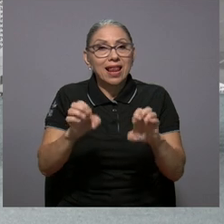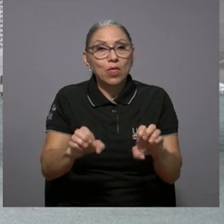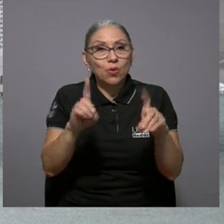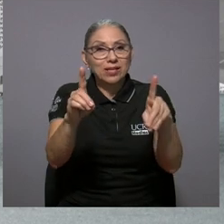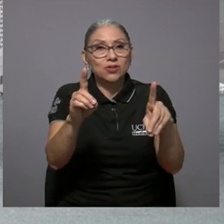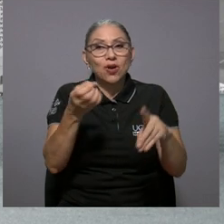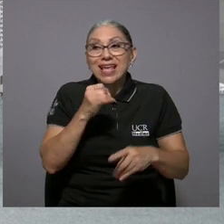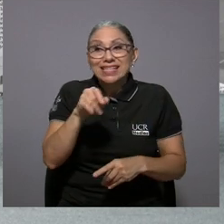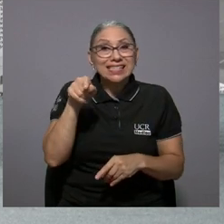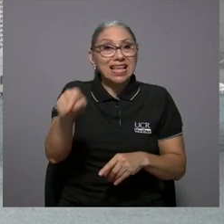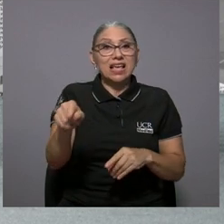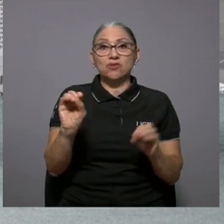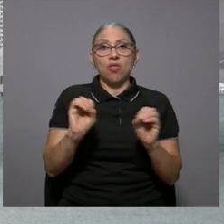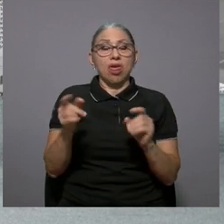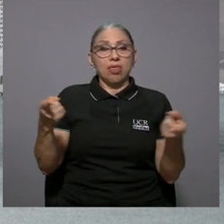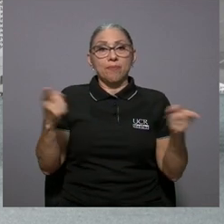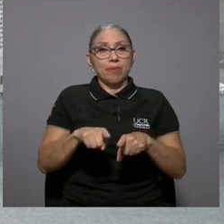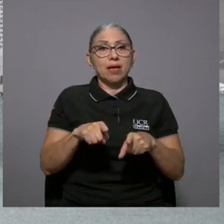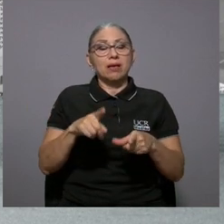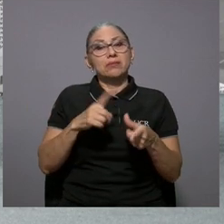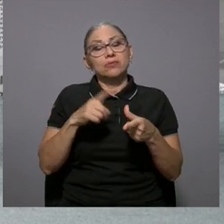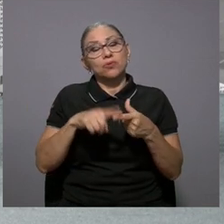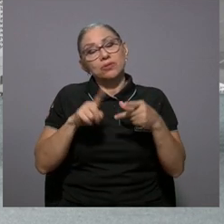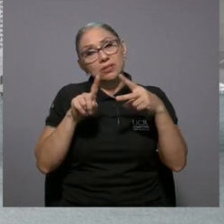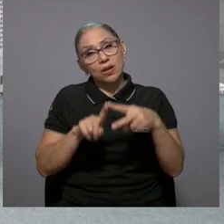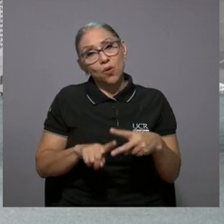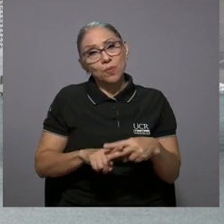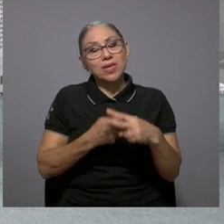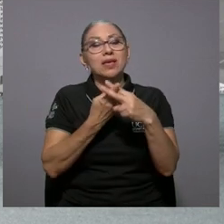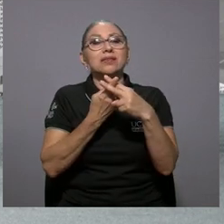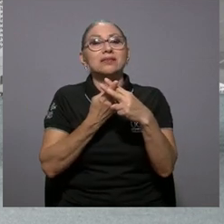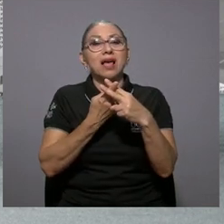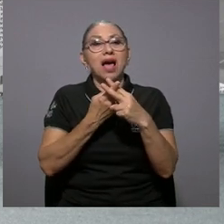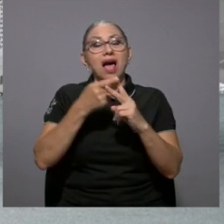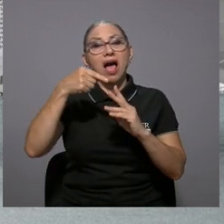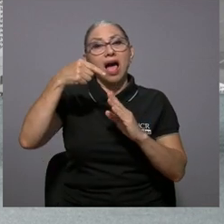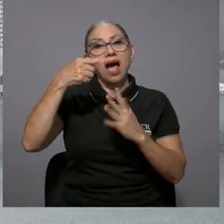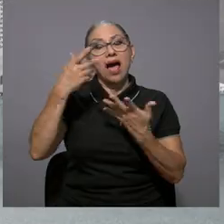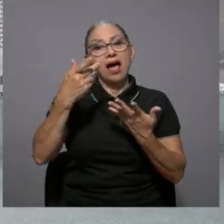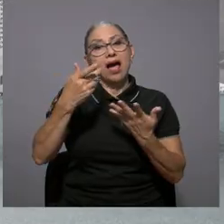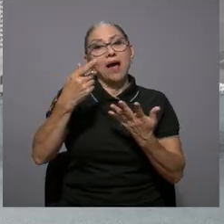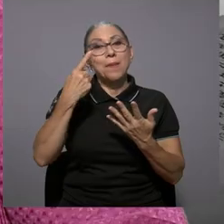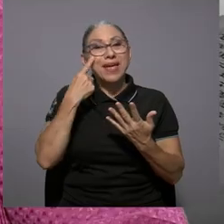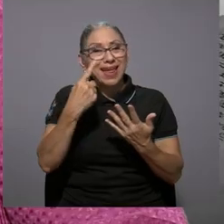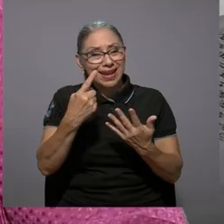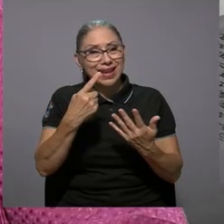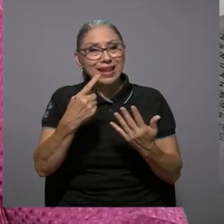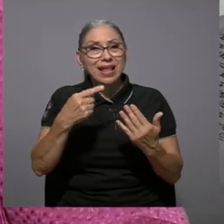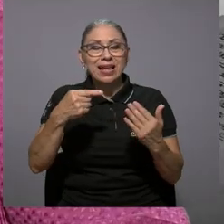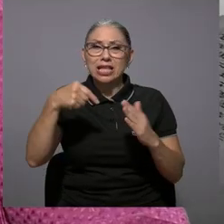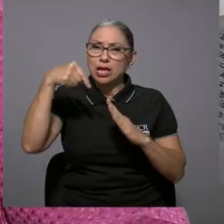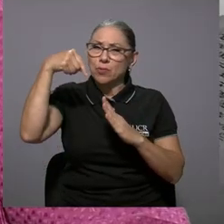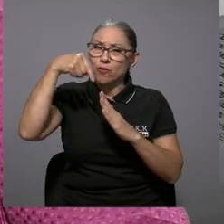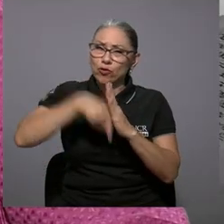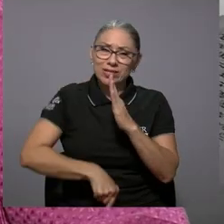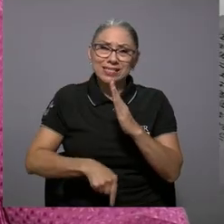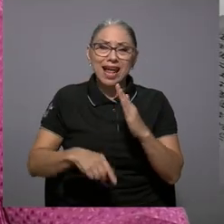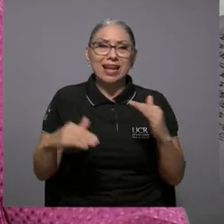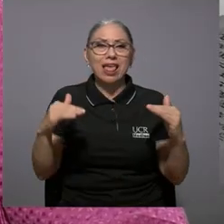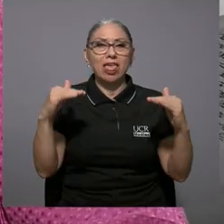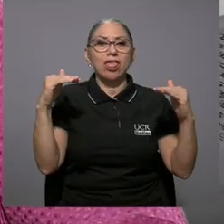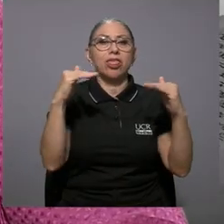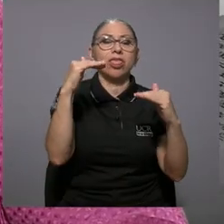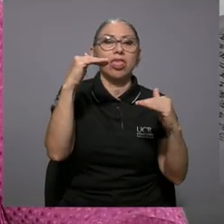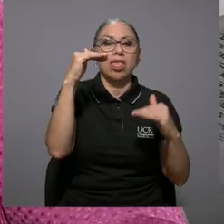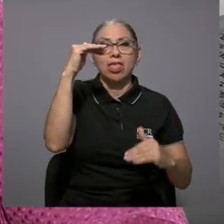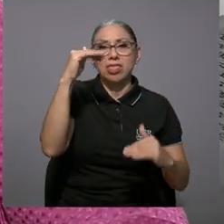las que proveen la educación. Si eso no es así, en primer lugar, se comienza a profundizar la